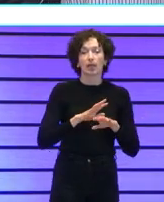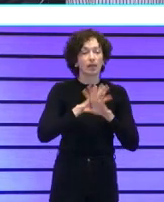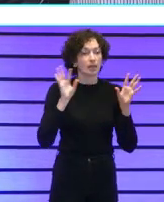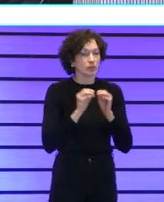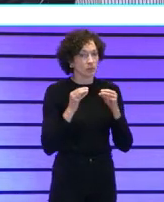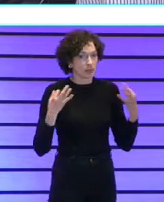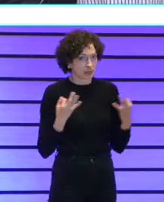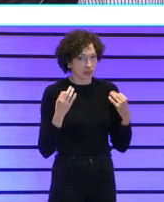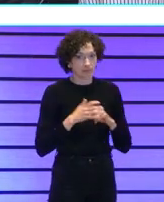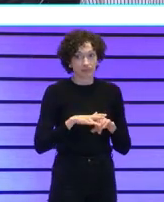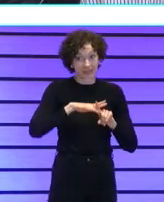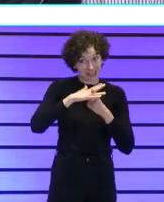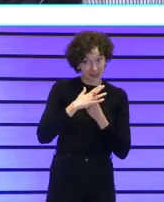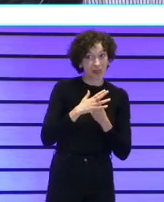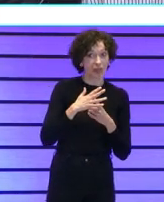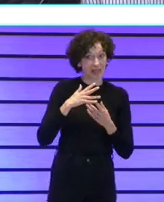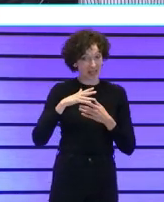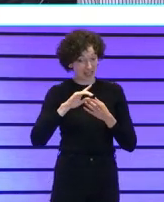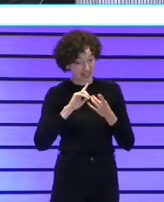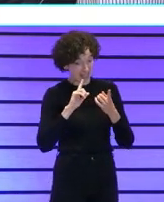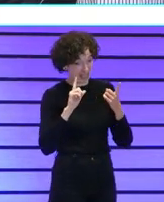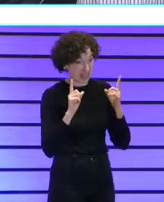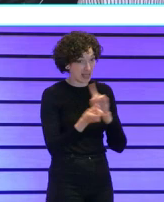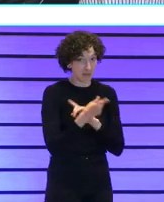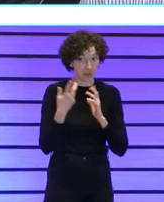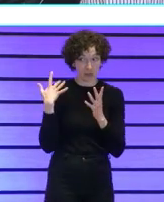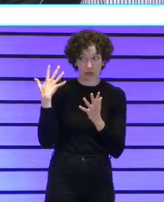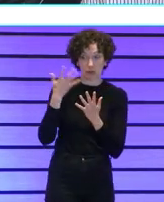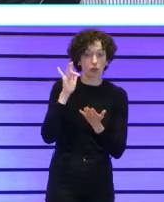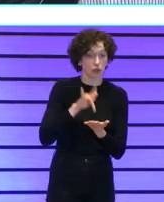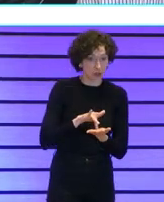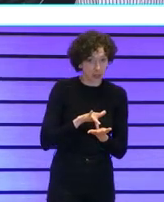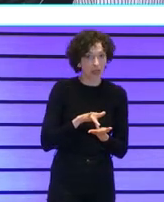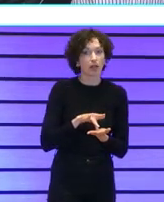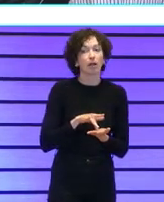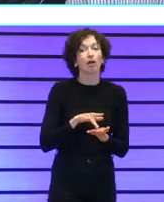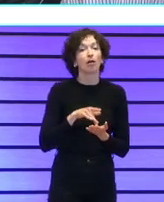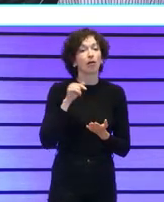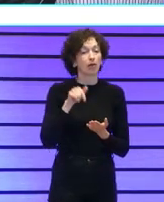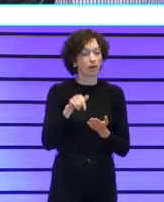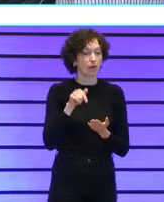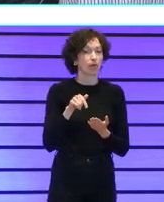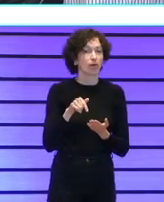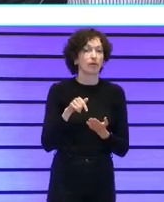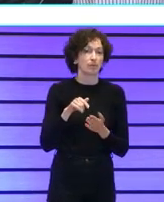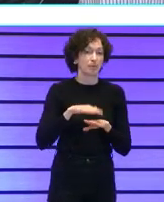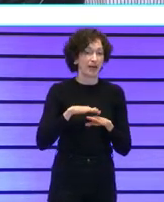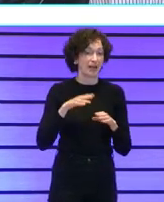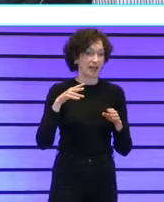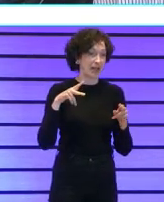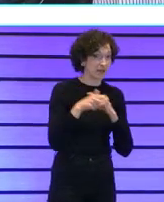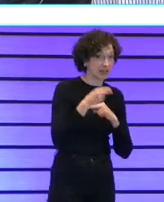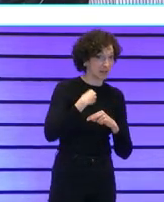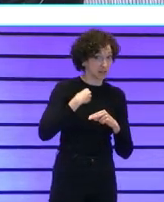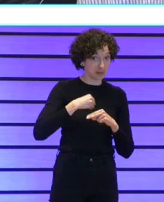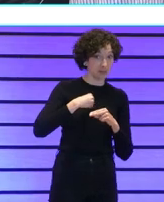estos vientos de cambio estos vientos que nos están aconteciendo no solo no vamos a evitar que seamos lo que el viento se llevó sino que